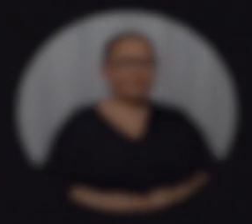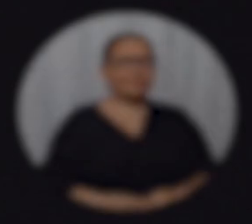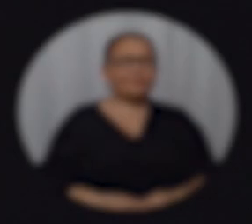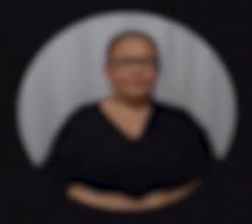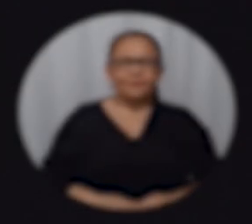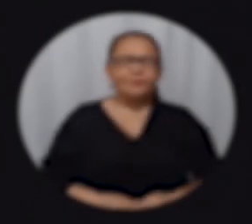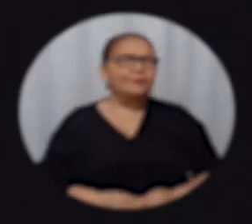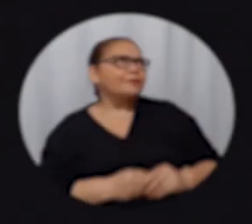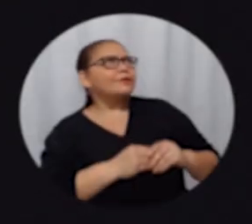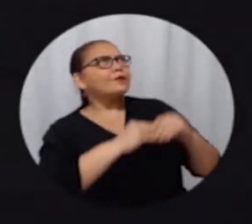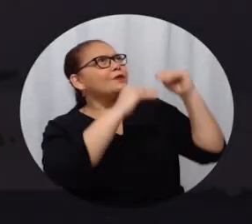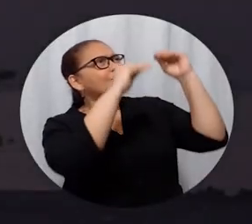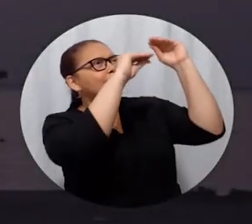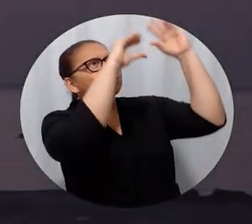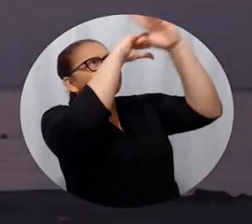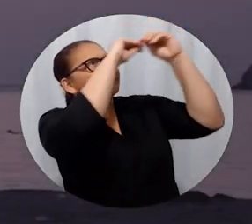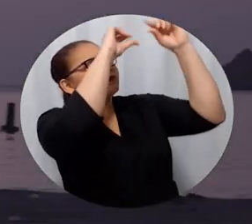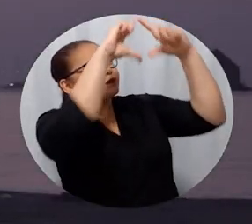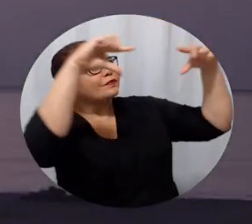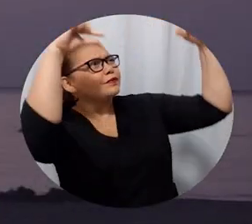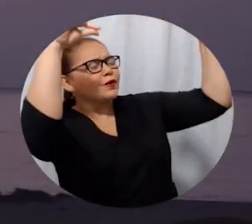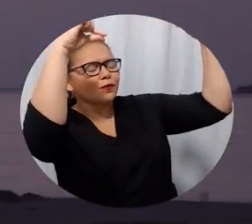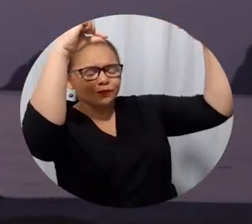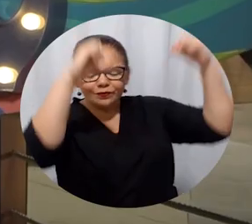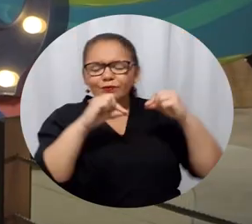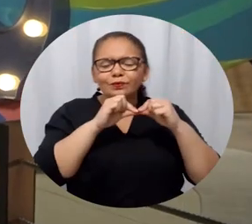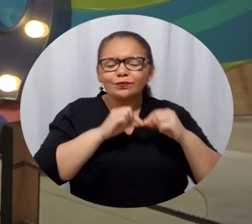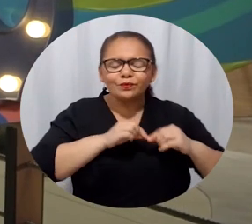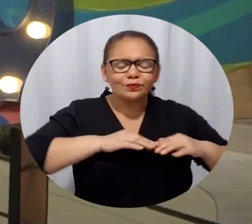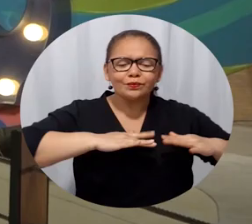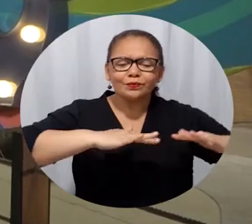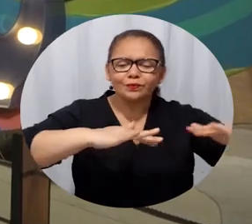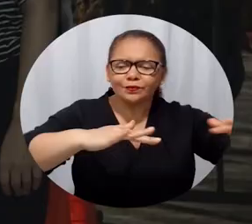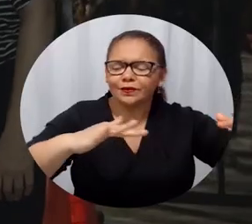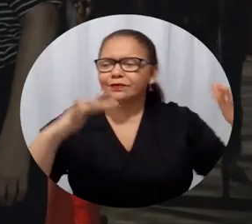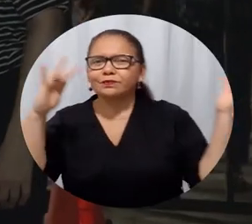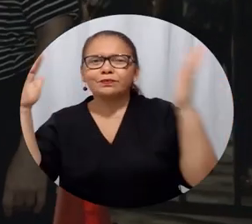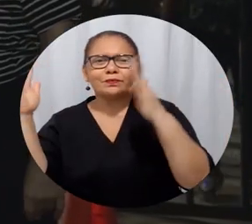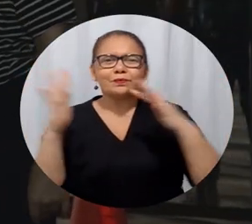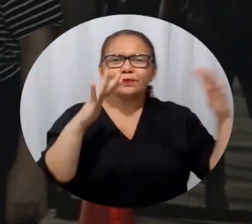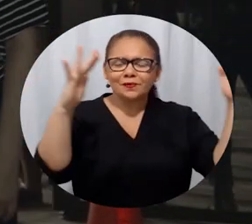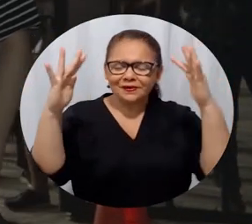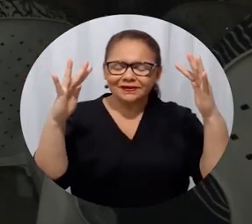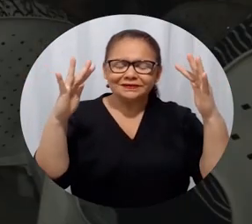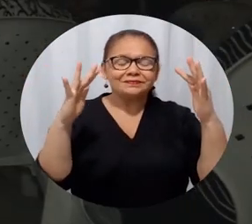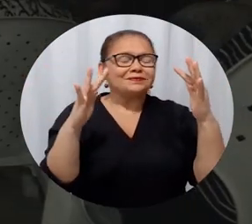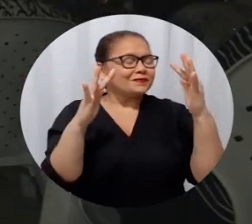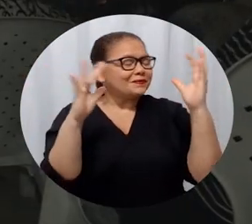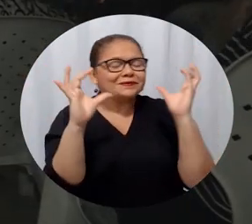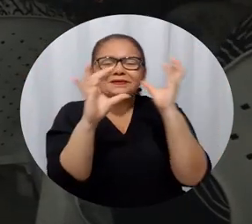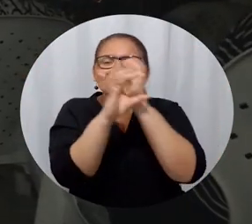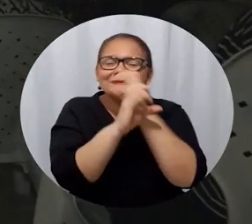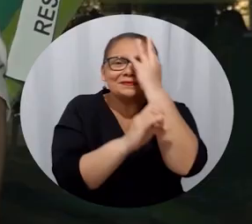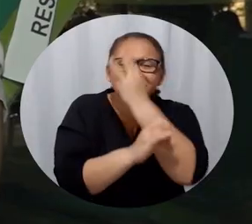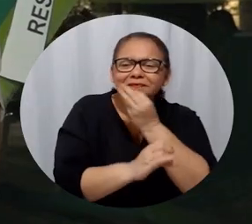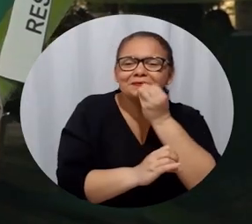Bajo la luz de la luna y al mejor estilo tropical, Santa Marta vivió la noche de cine más importante del año, apoyada